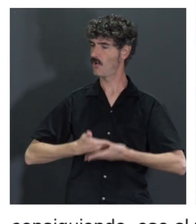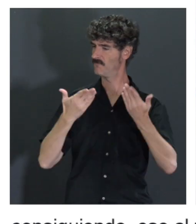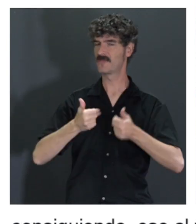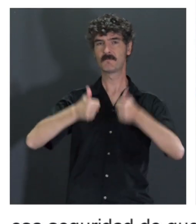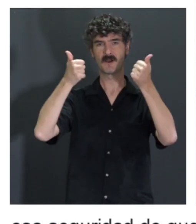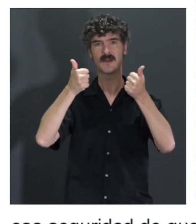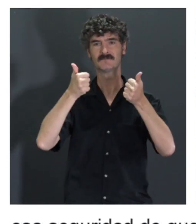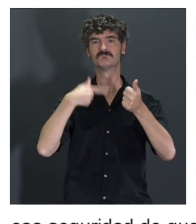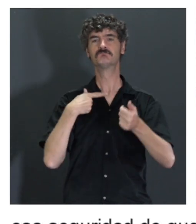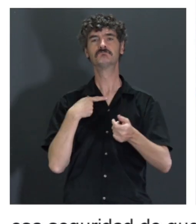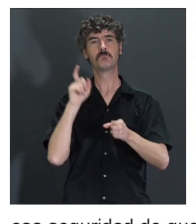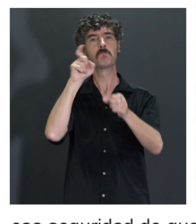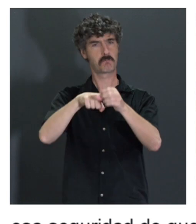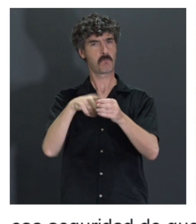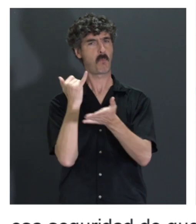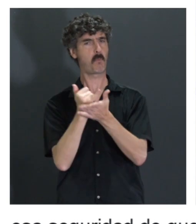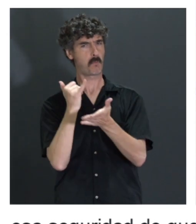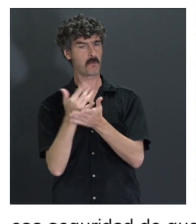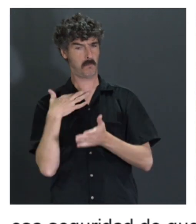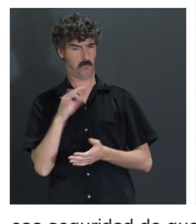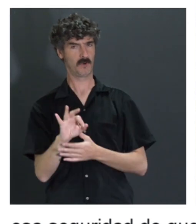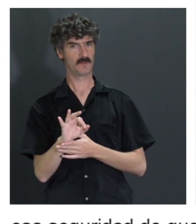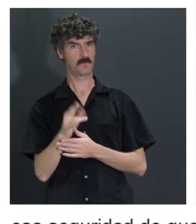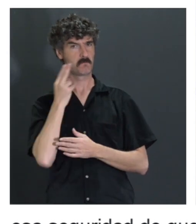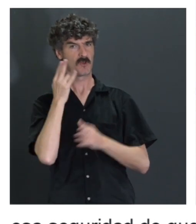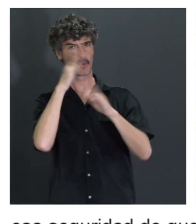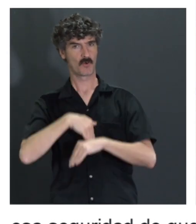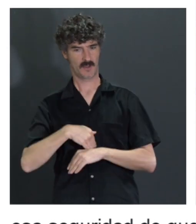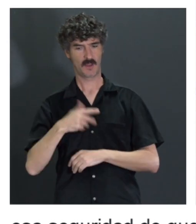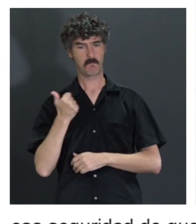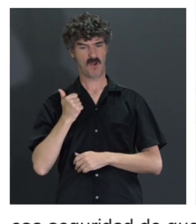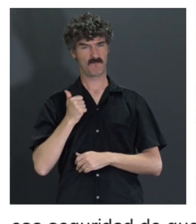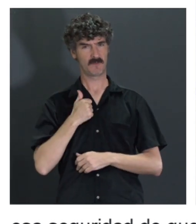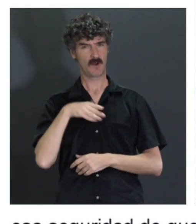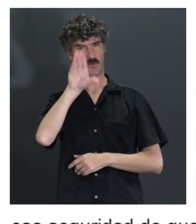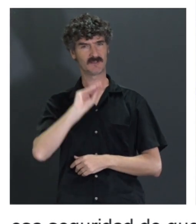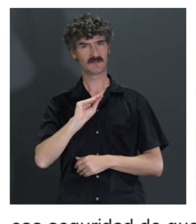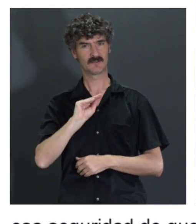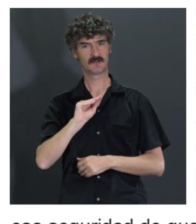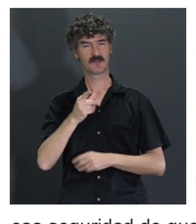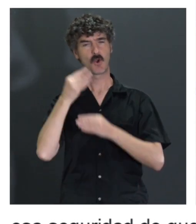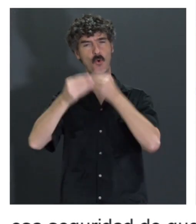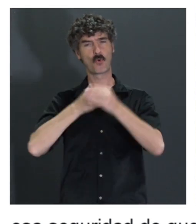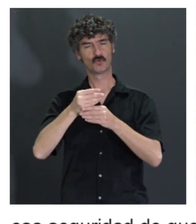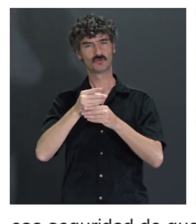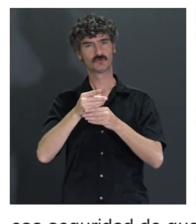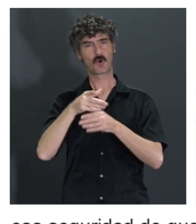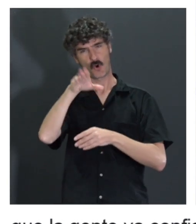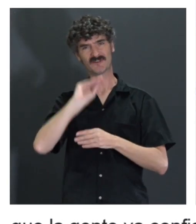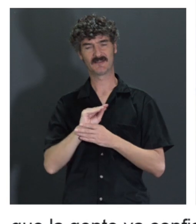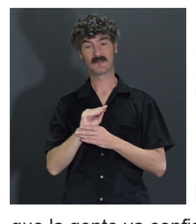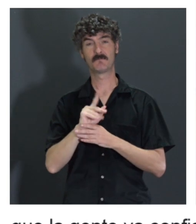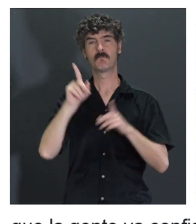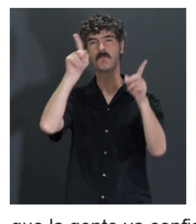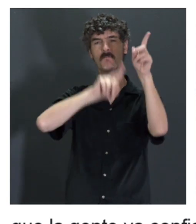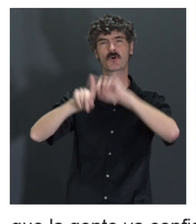la gente se anima a probarlos, que la gente entiende los beneficios y entiende el modo de uso. ¿Cuál es el